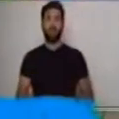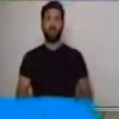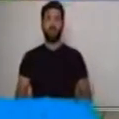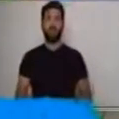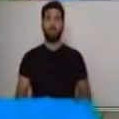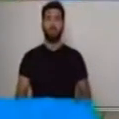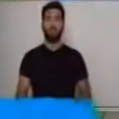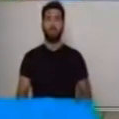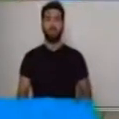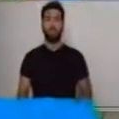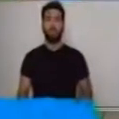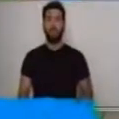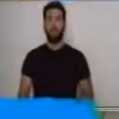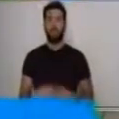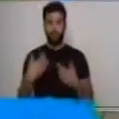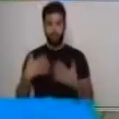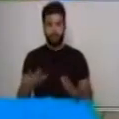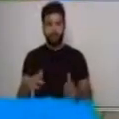De esta forma.